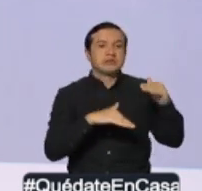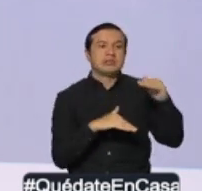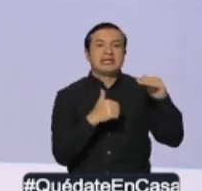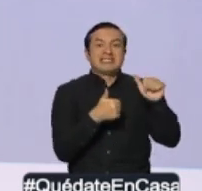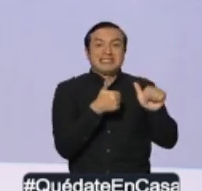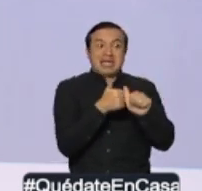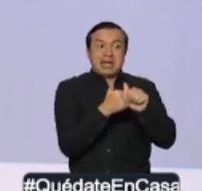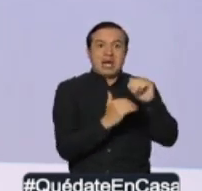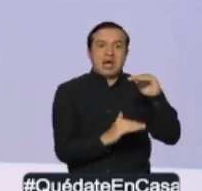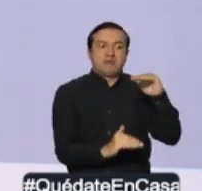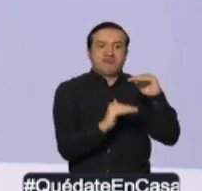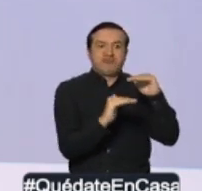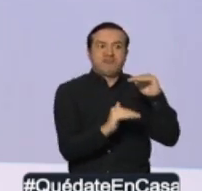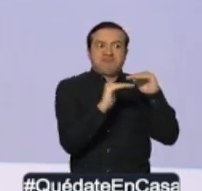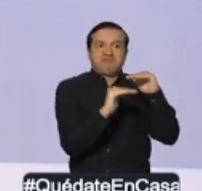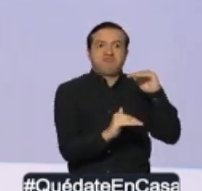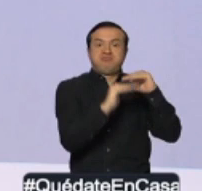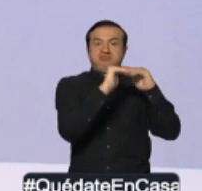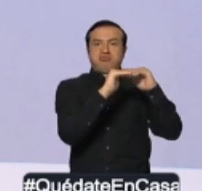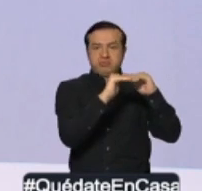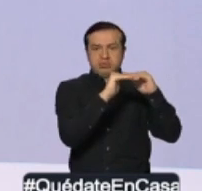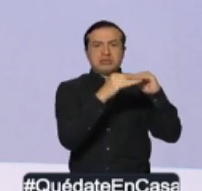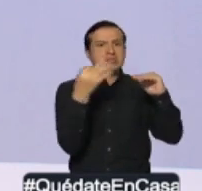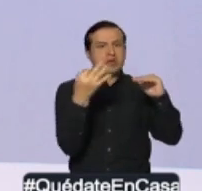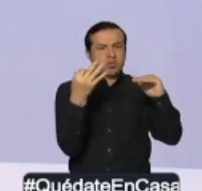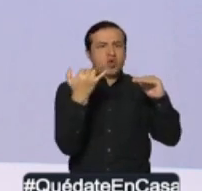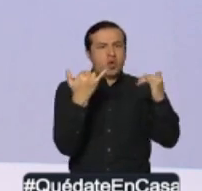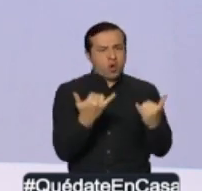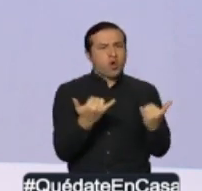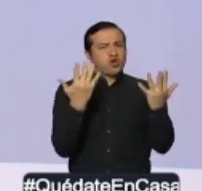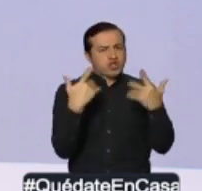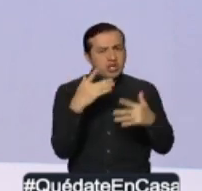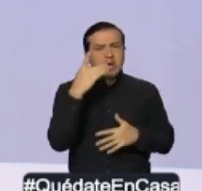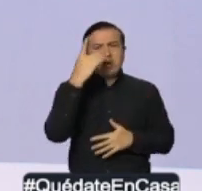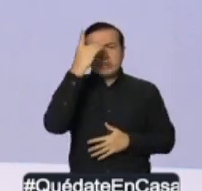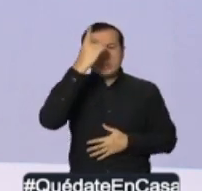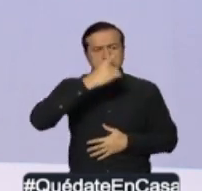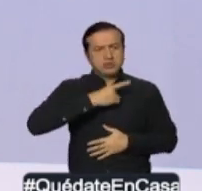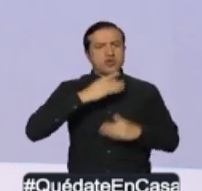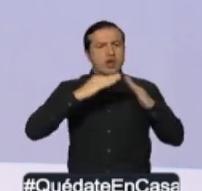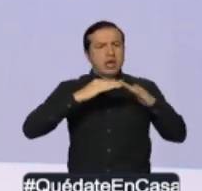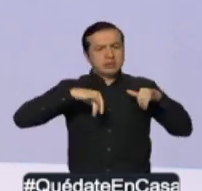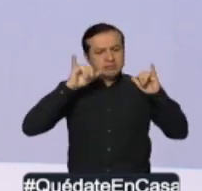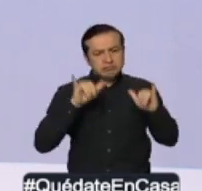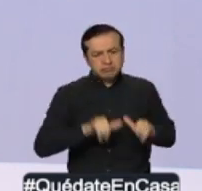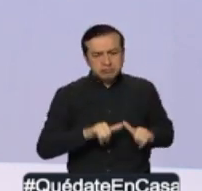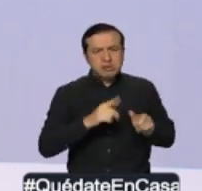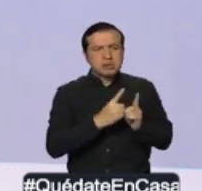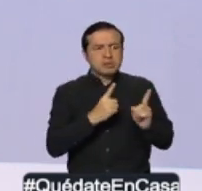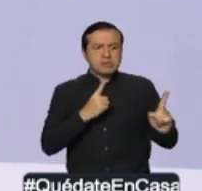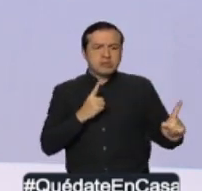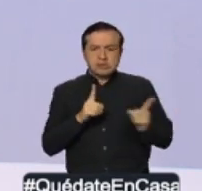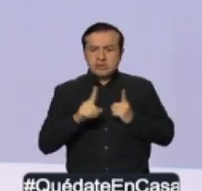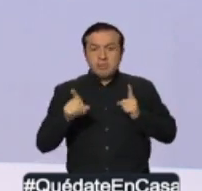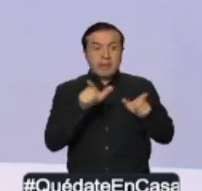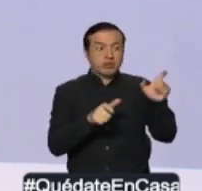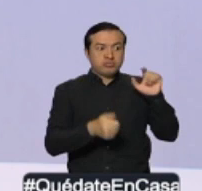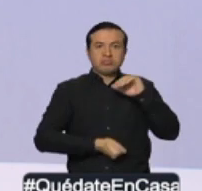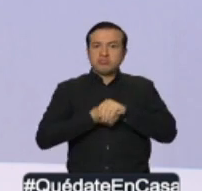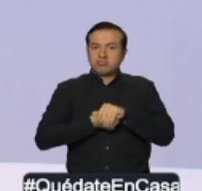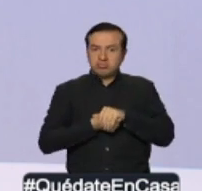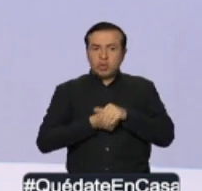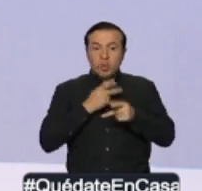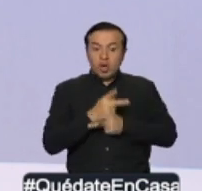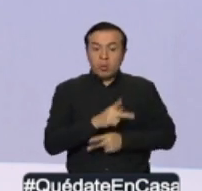curva epidemiológica. Estamos seguros que con las medidas aplicadas de distanciamiento social, restricción de la movilidad y